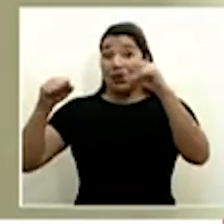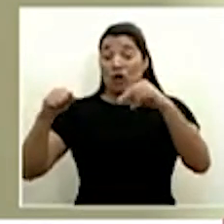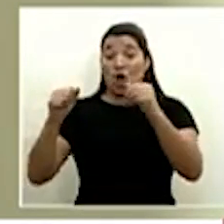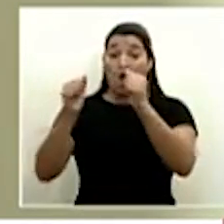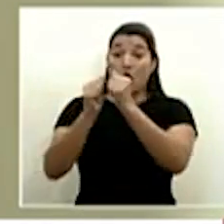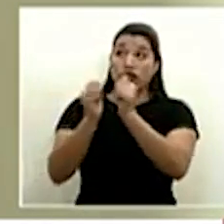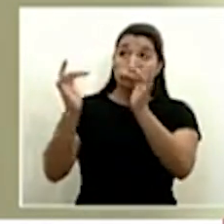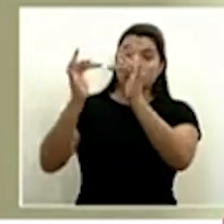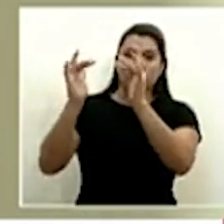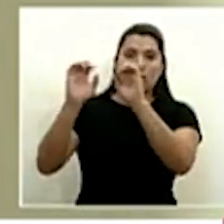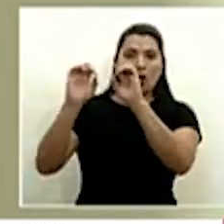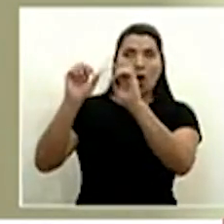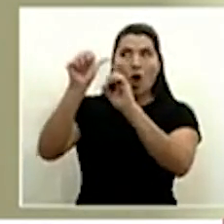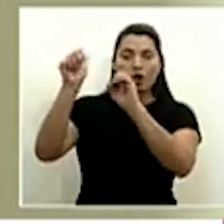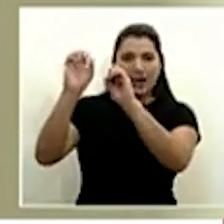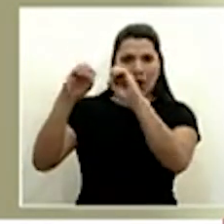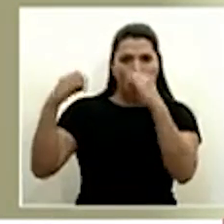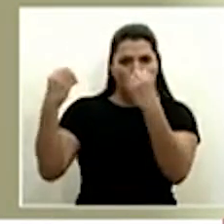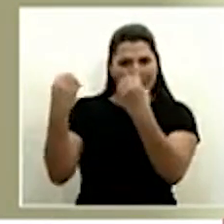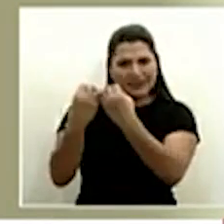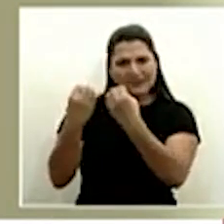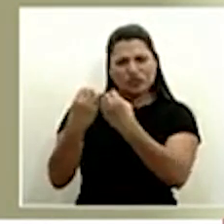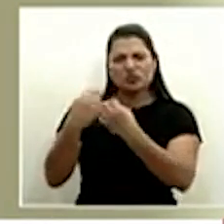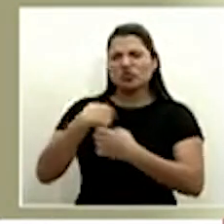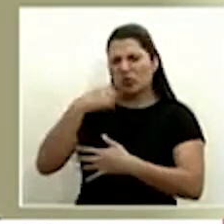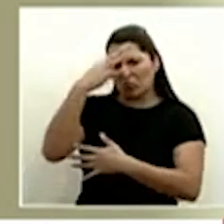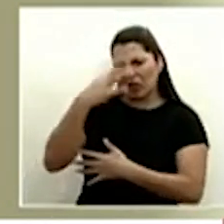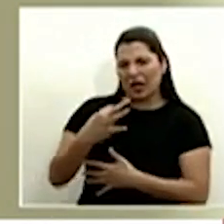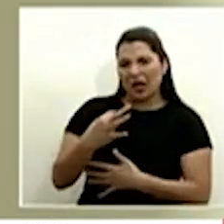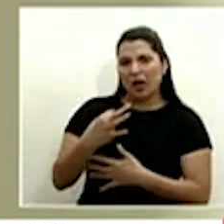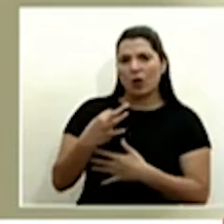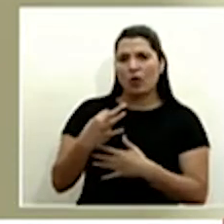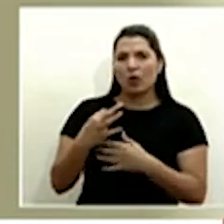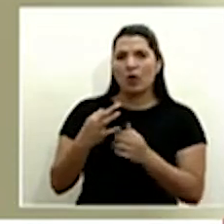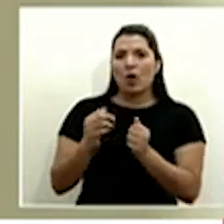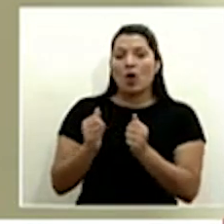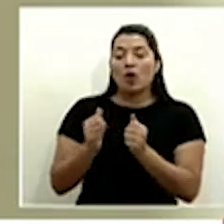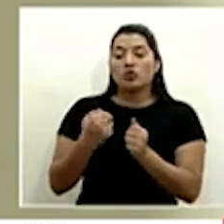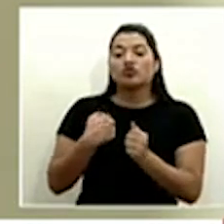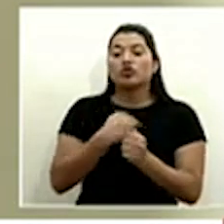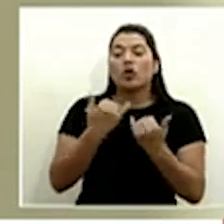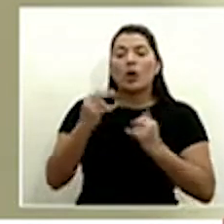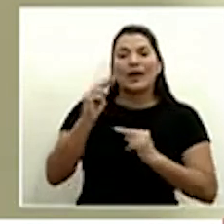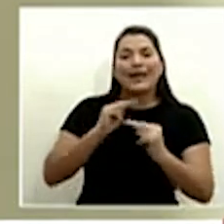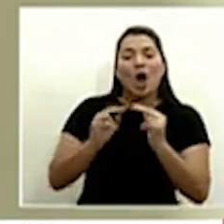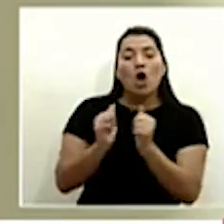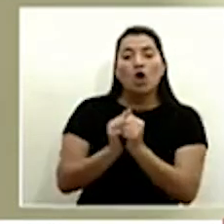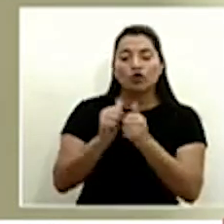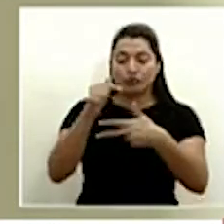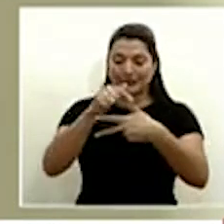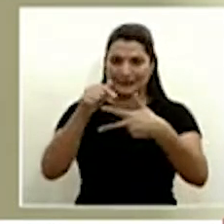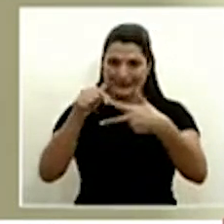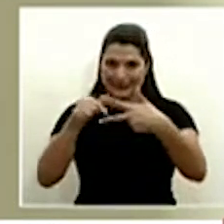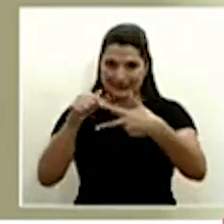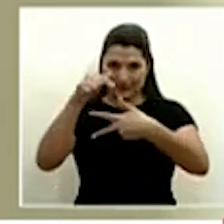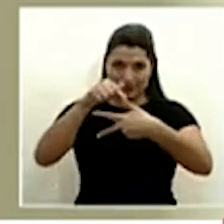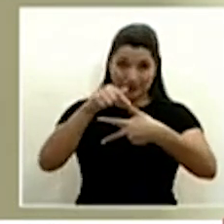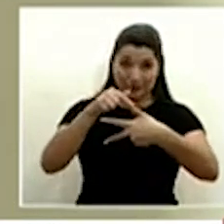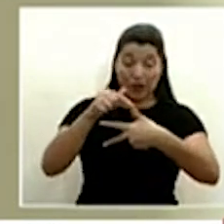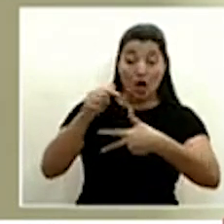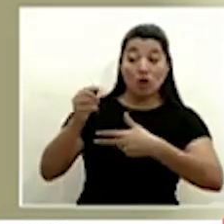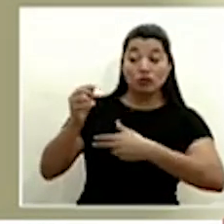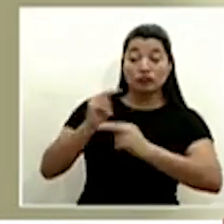gestionando esto yo diría que con tres sectores distintos con los sectores empresariales